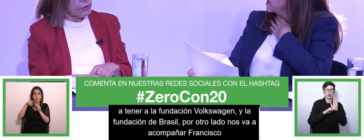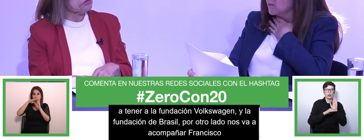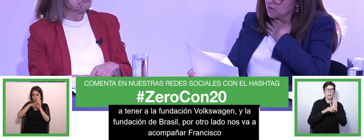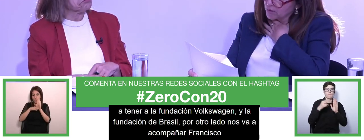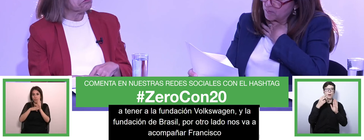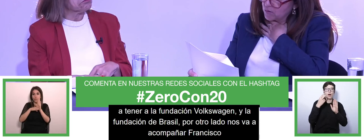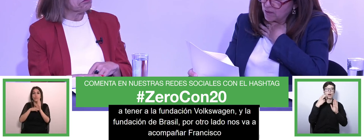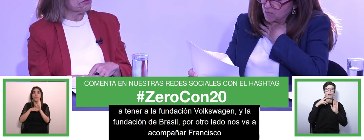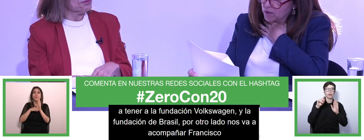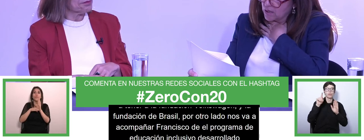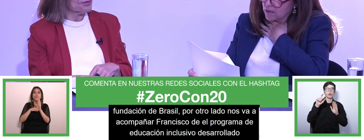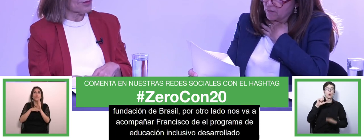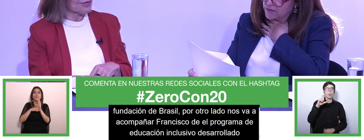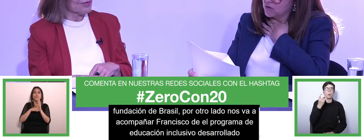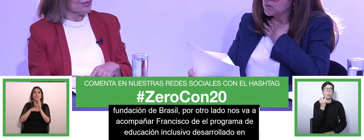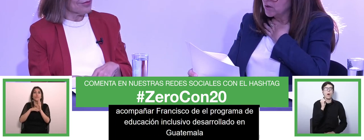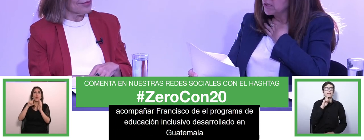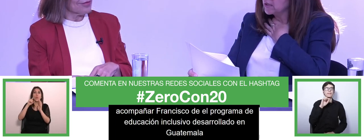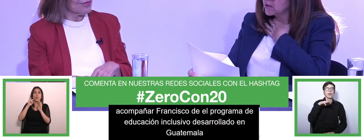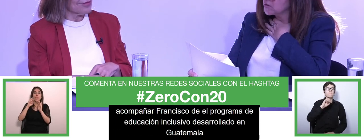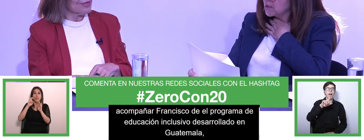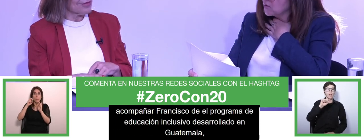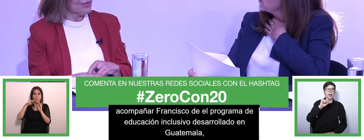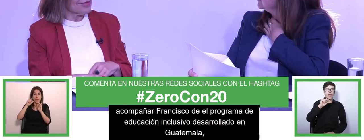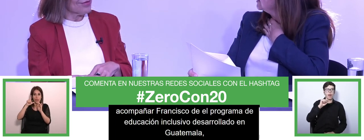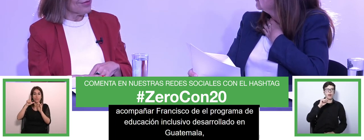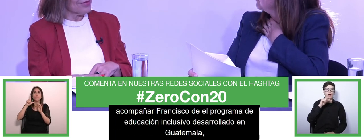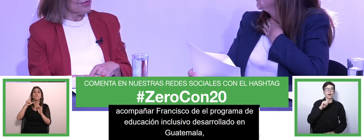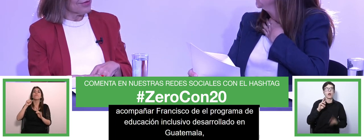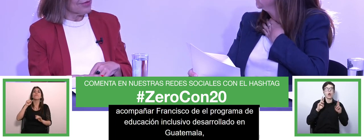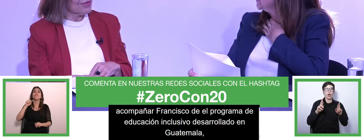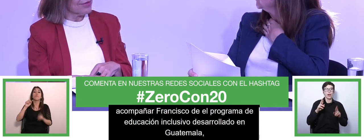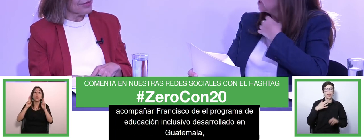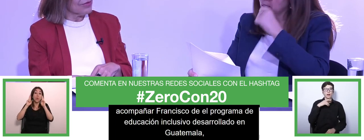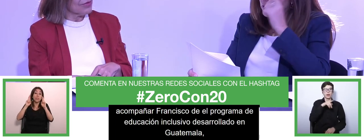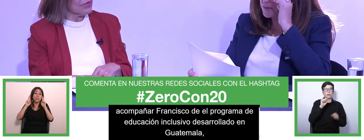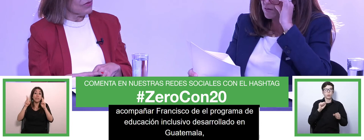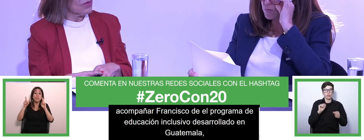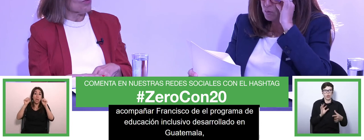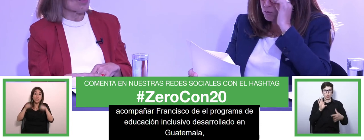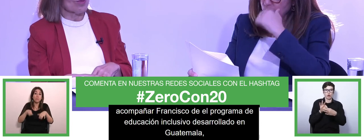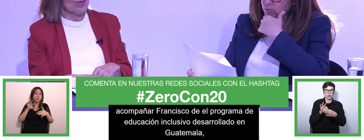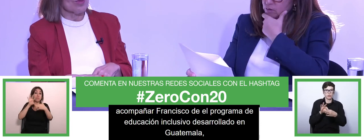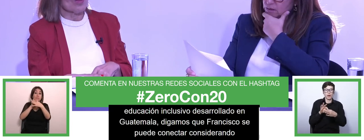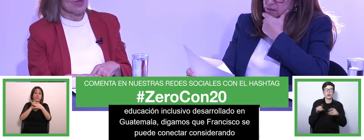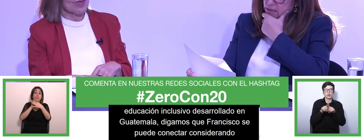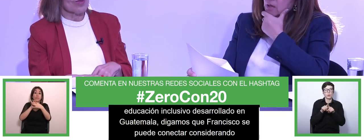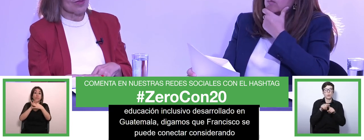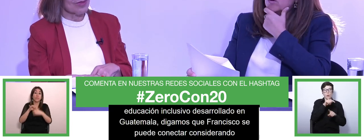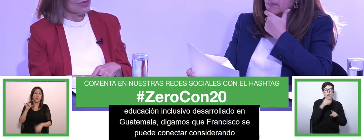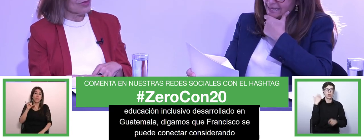bueno espero digamos que Francisco se pueda conectar considerando que hubo un par de huracanes que pasaron por por